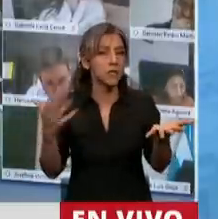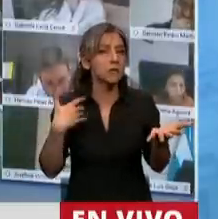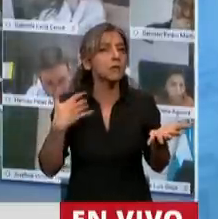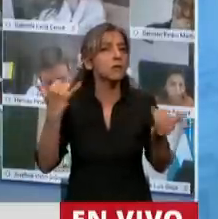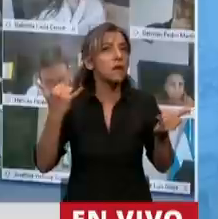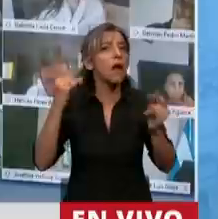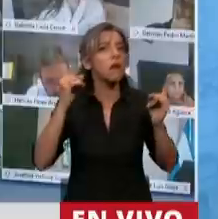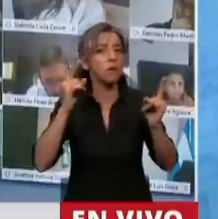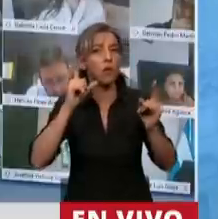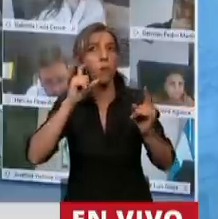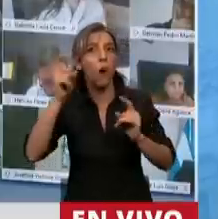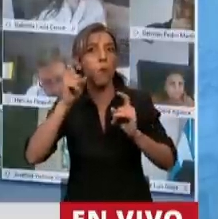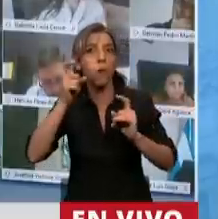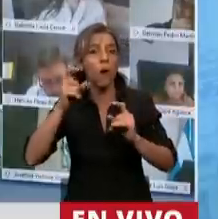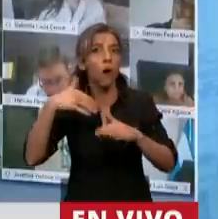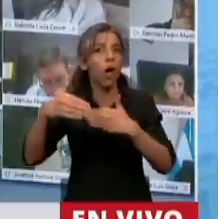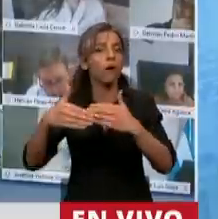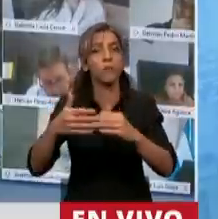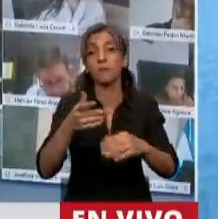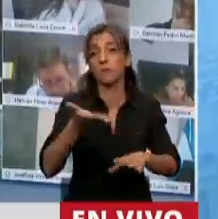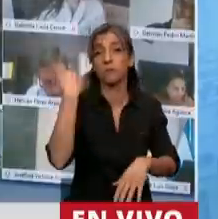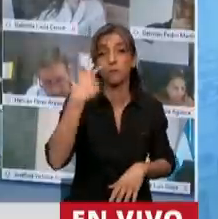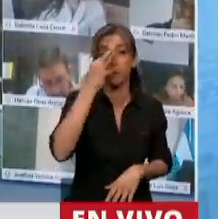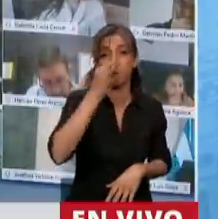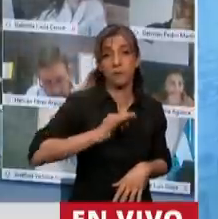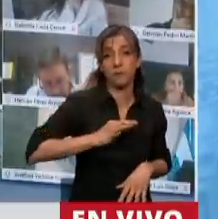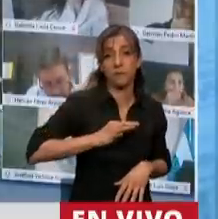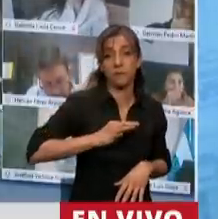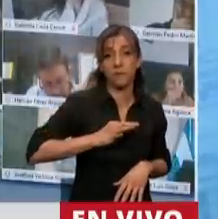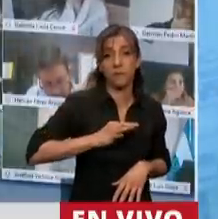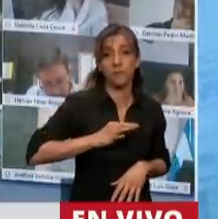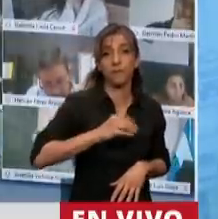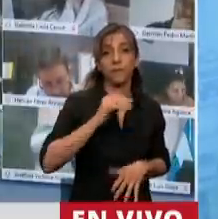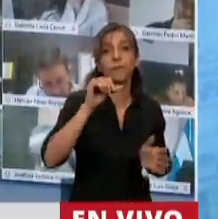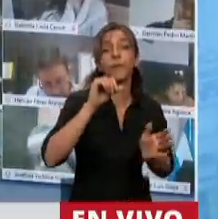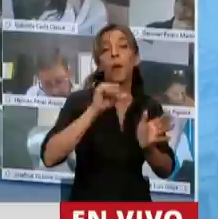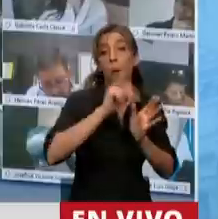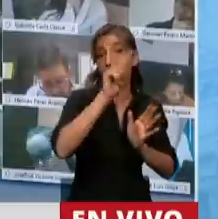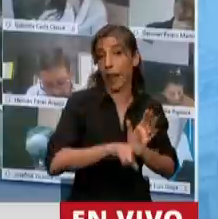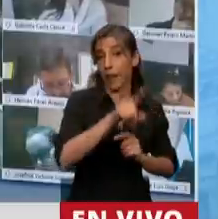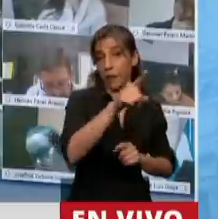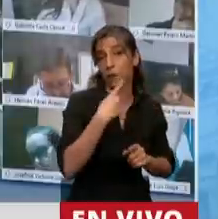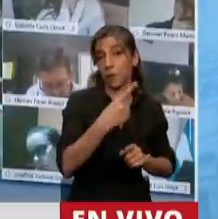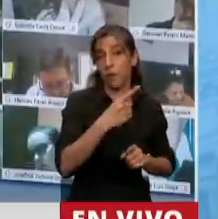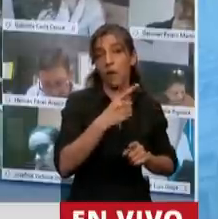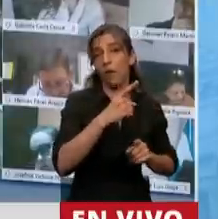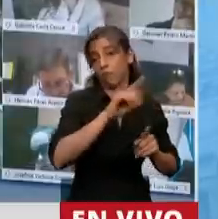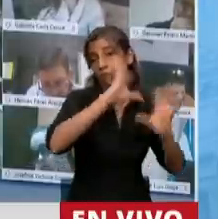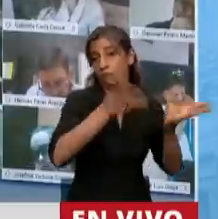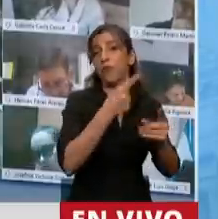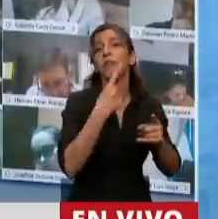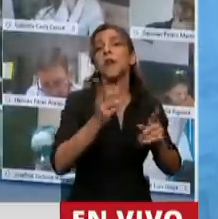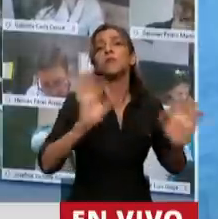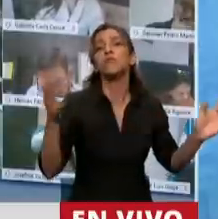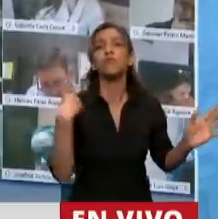venezolanos decían que no tenían ninguna chance de ser Cuba y nosotros hoy decimos